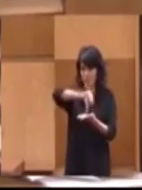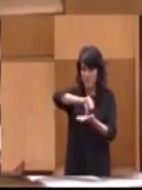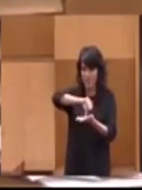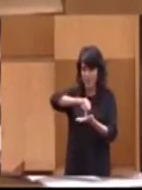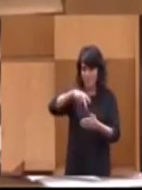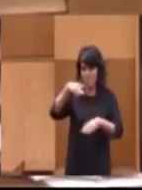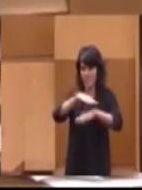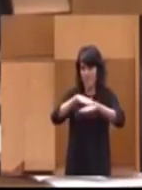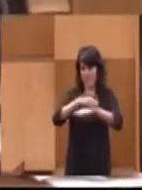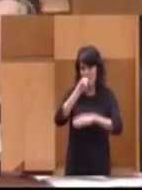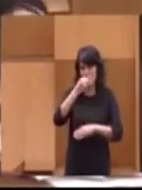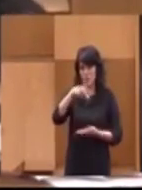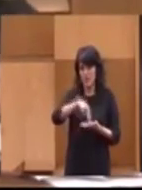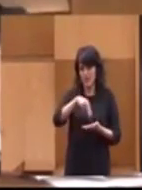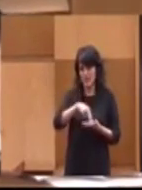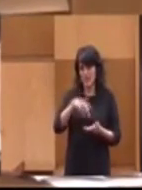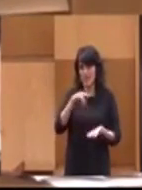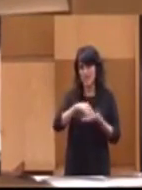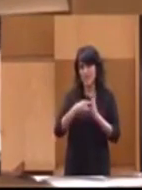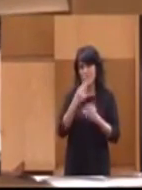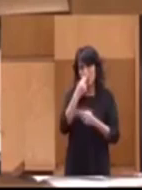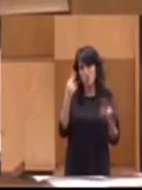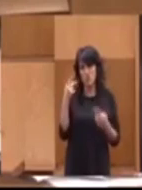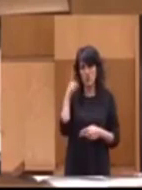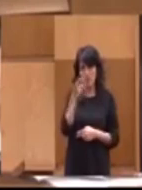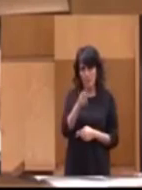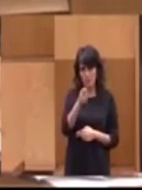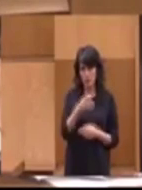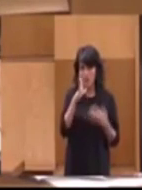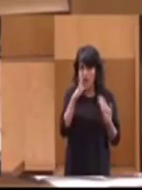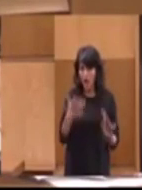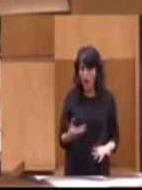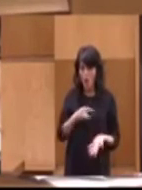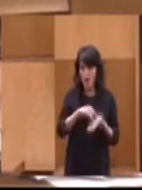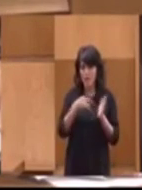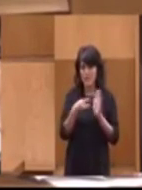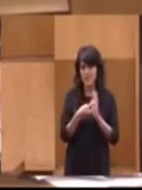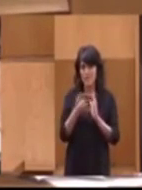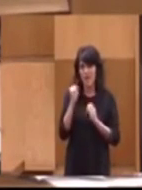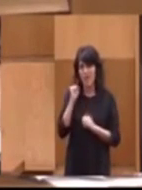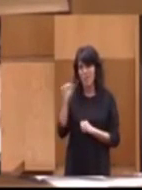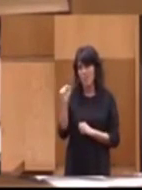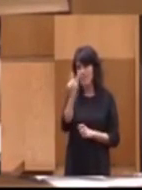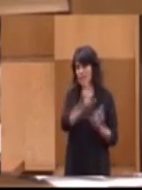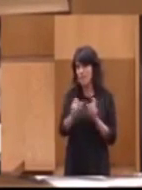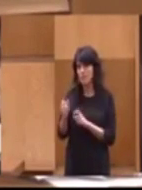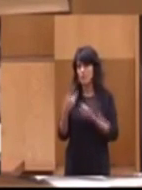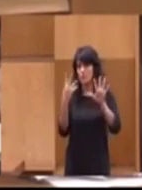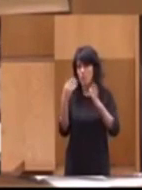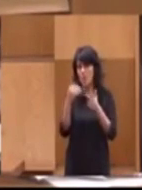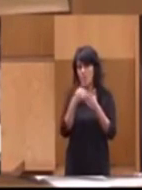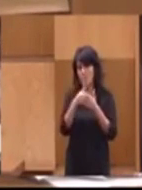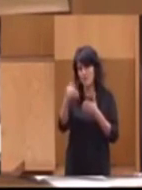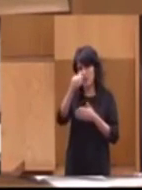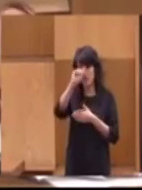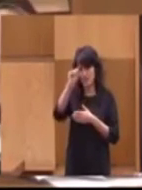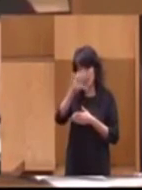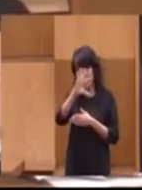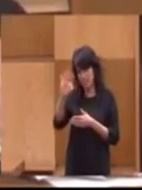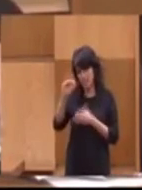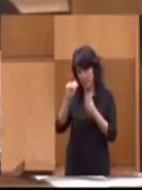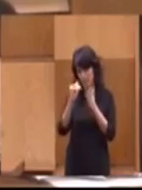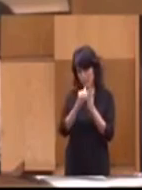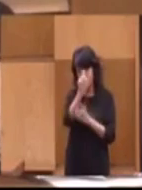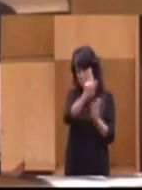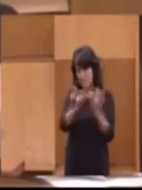bienestar, como es el sistema público de pensiones. Un sistema de que en estos momentos dependen nueve millones y medio de pensionistas, pero que en estos años de